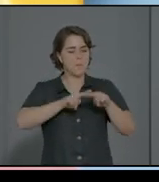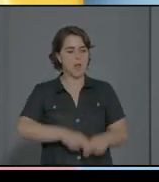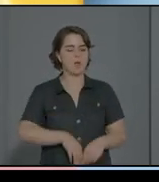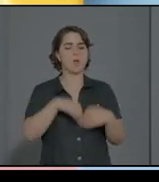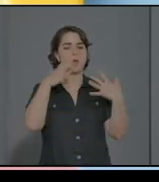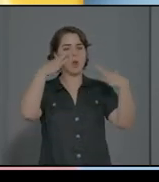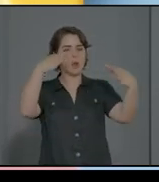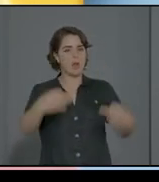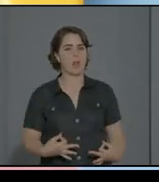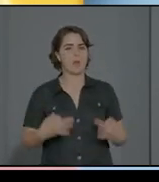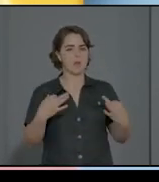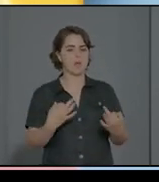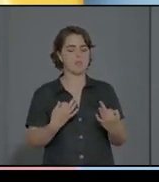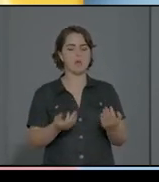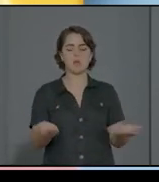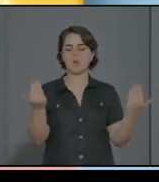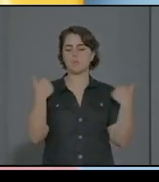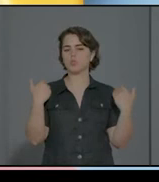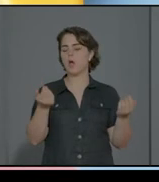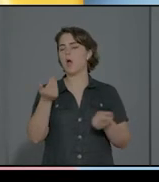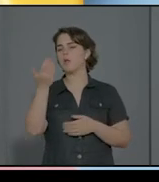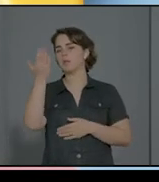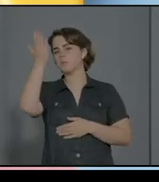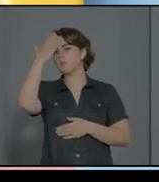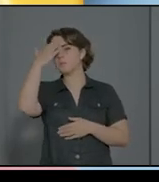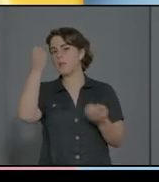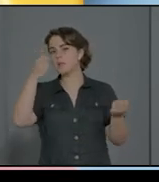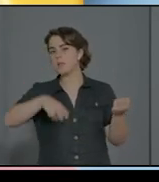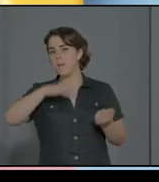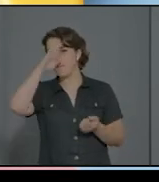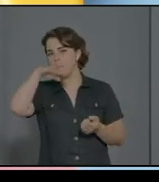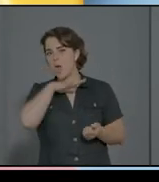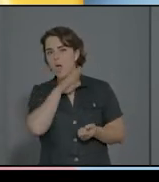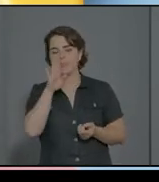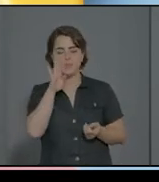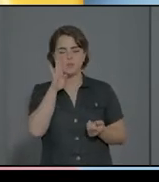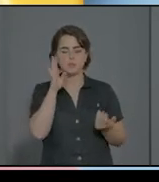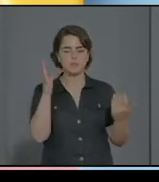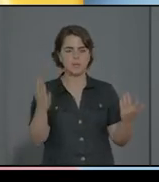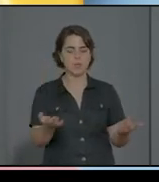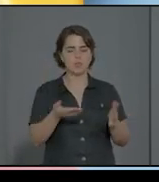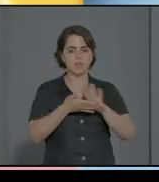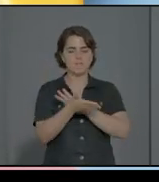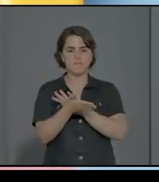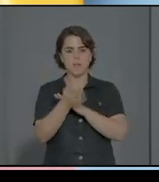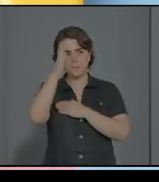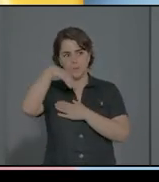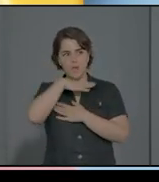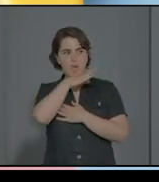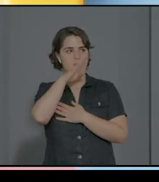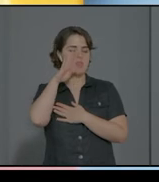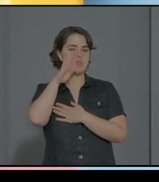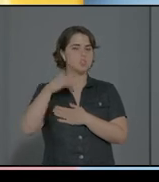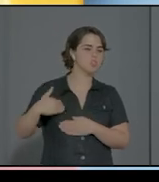son los padres que adquieren un papel biológico que han